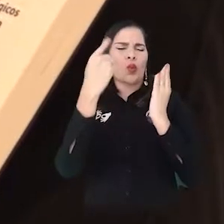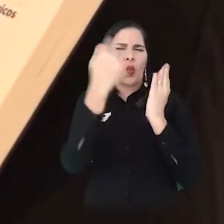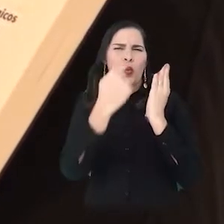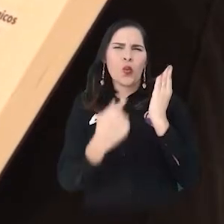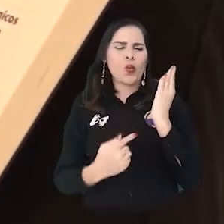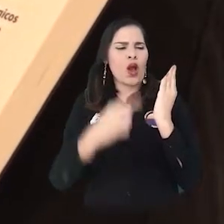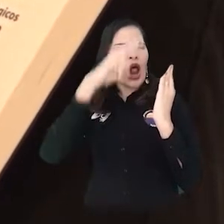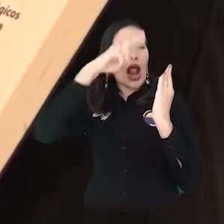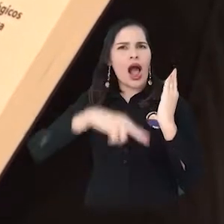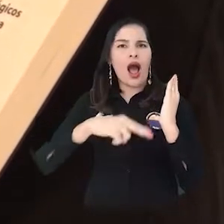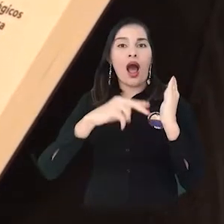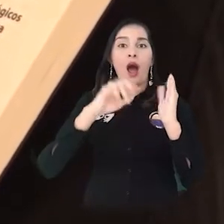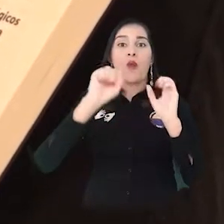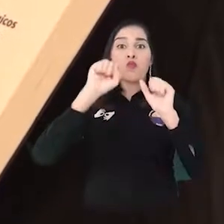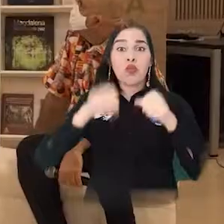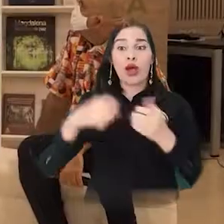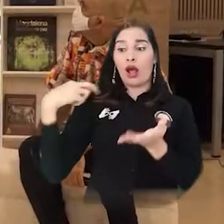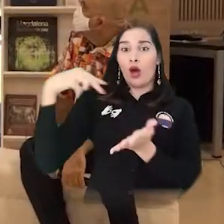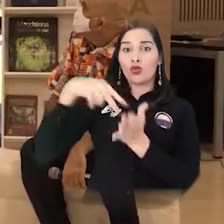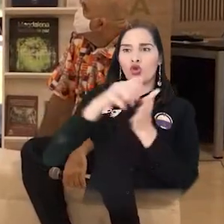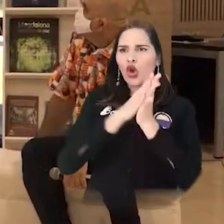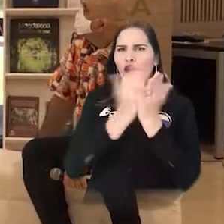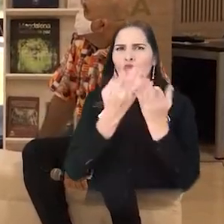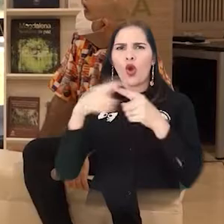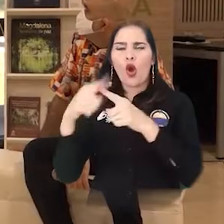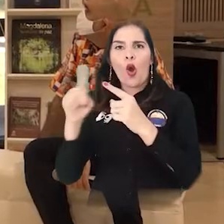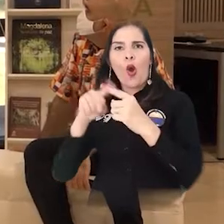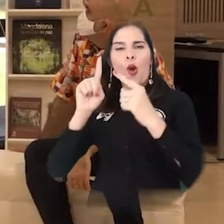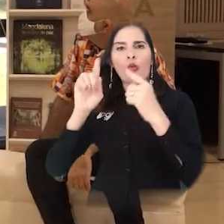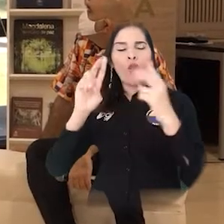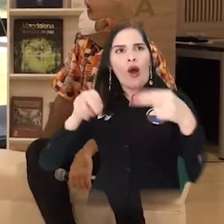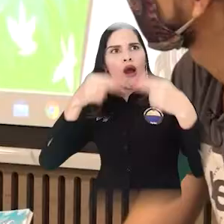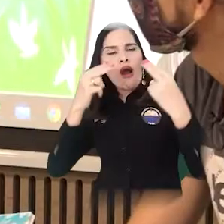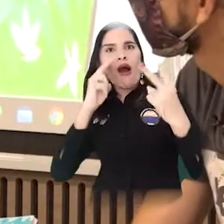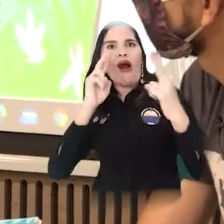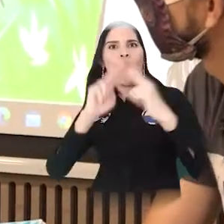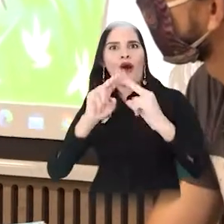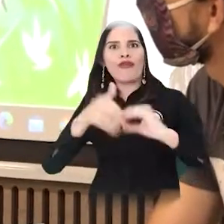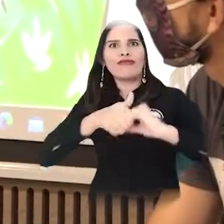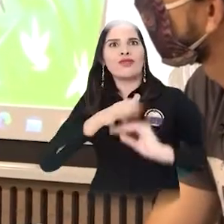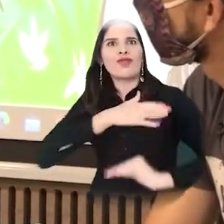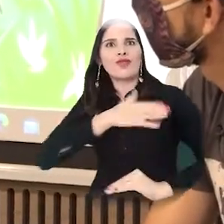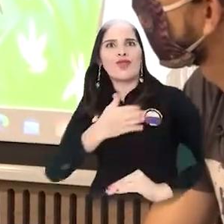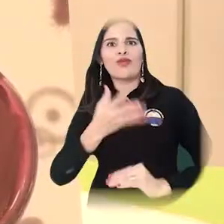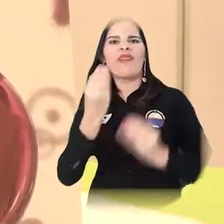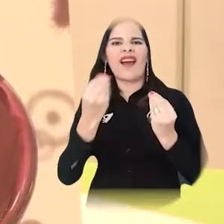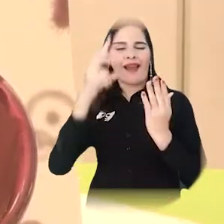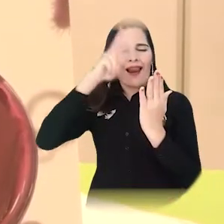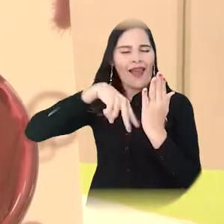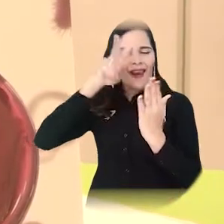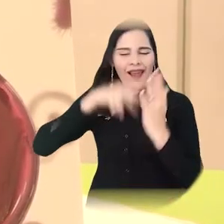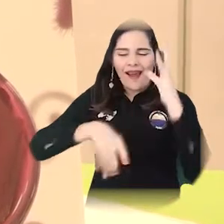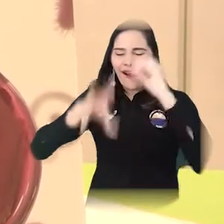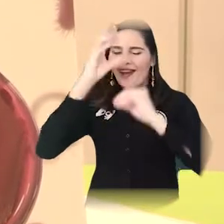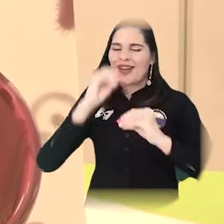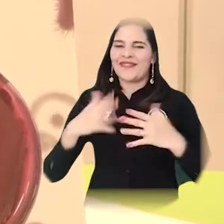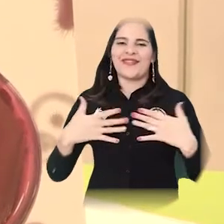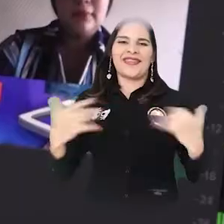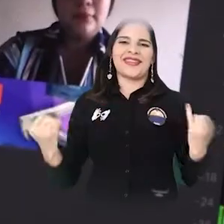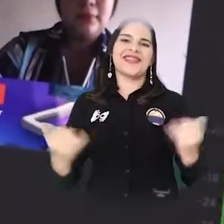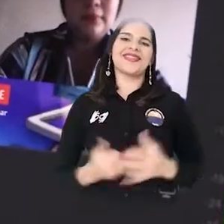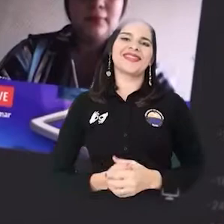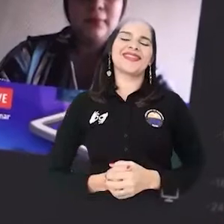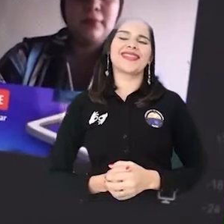contenidos, de contacto directo con los autores, para que conozcan y se sumerjan en este mundo de la lectura, en el mundo de los libros.